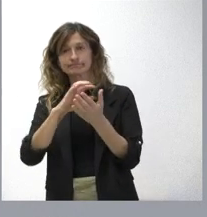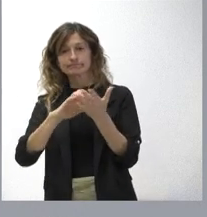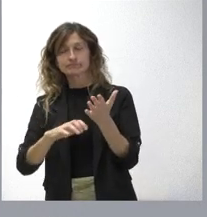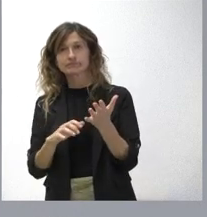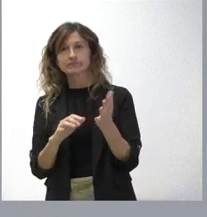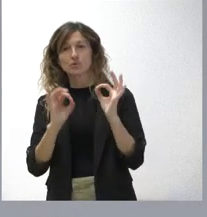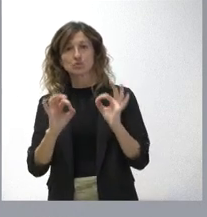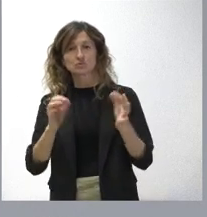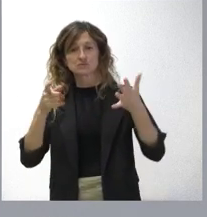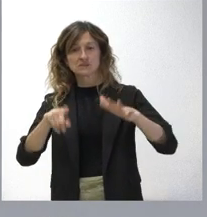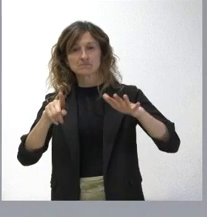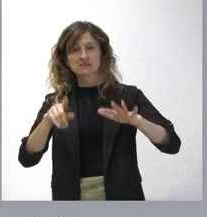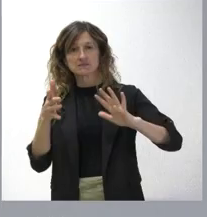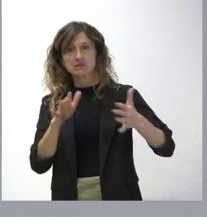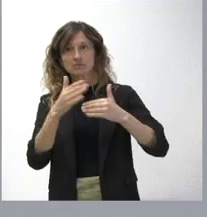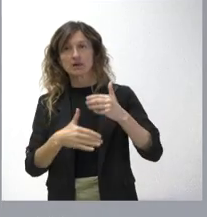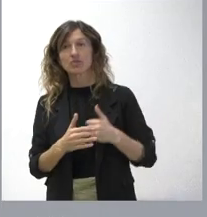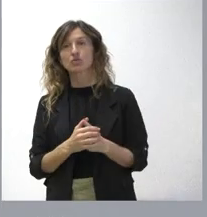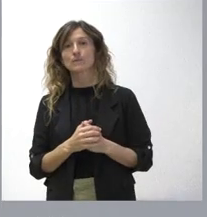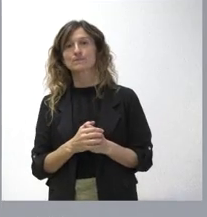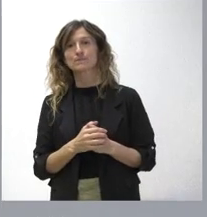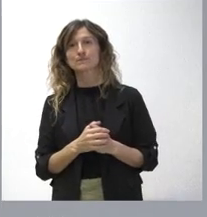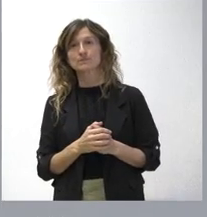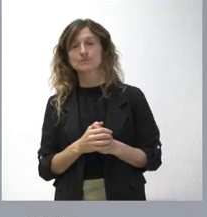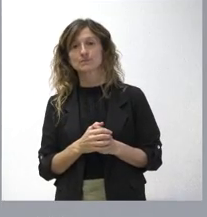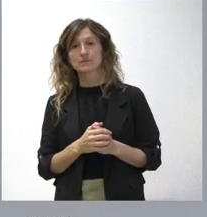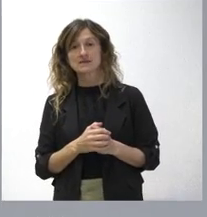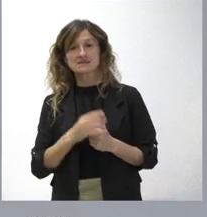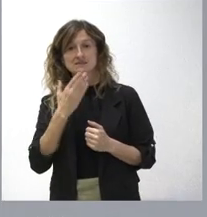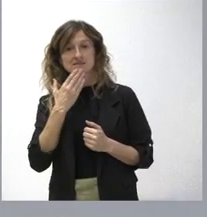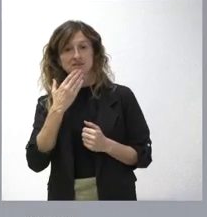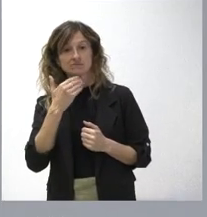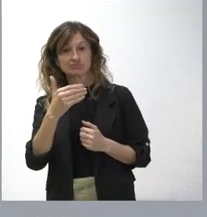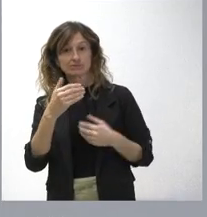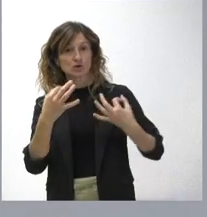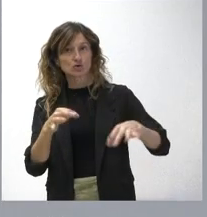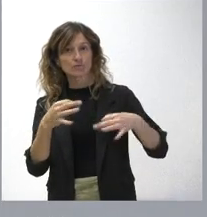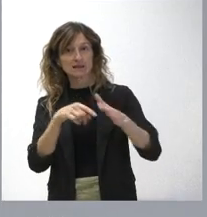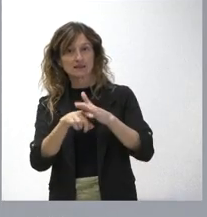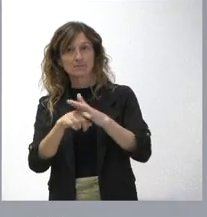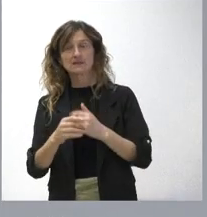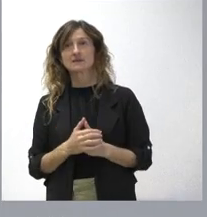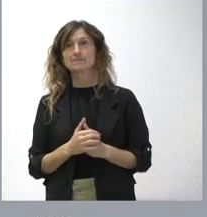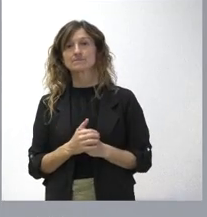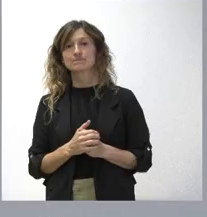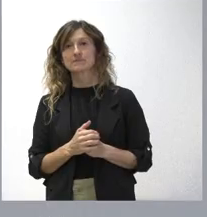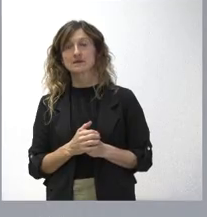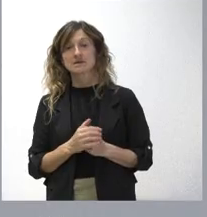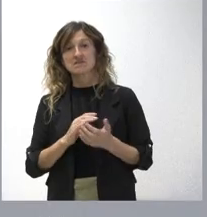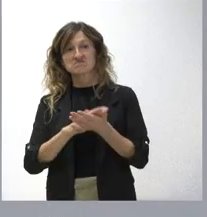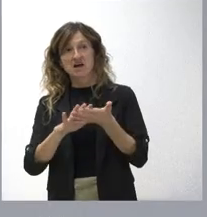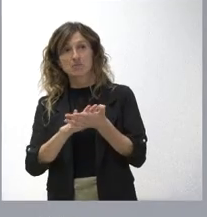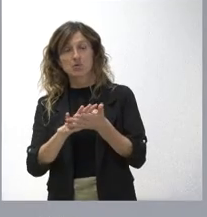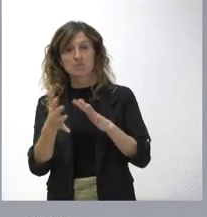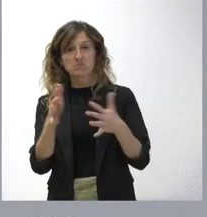en poder llegarse a aprobar, yendo de manera normal toda esta tramitación que les he comentado. Por lo tanto, hablaríamos de